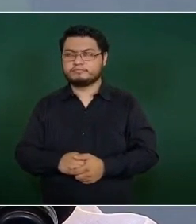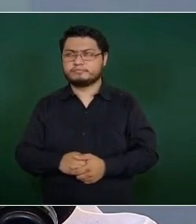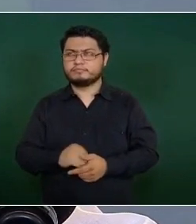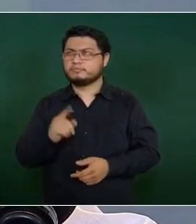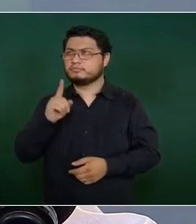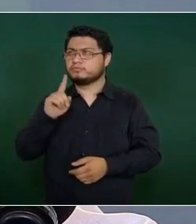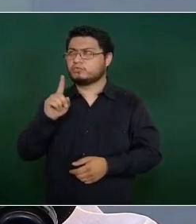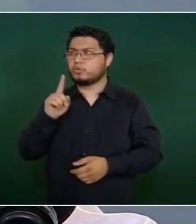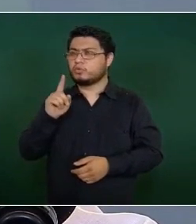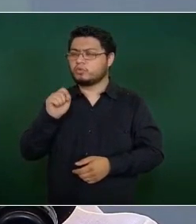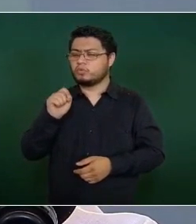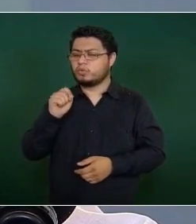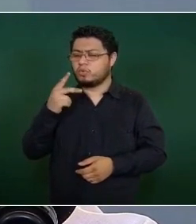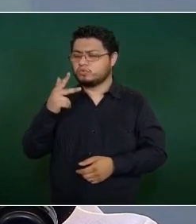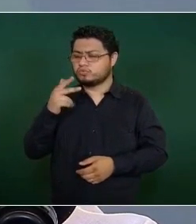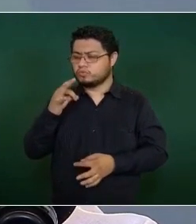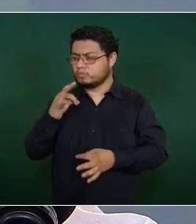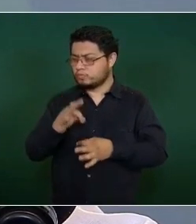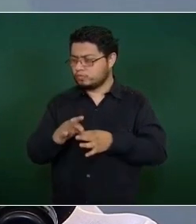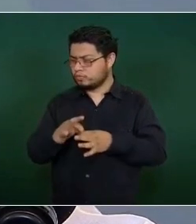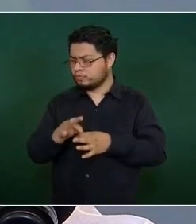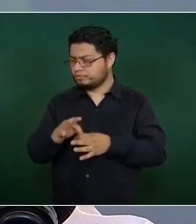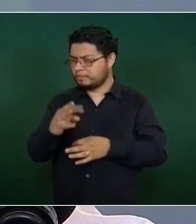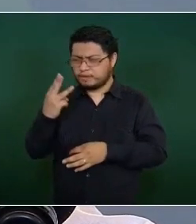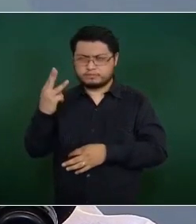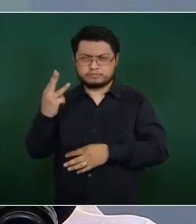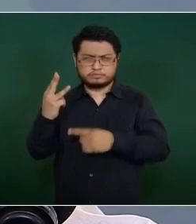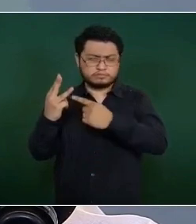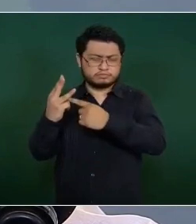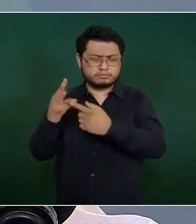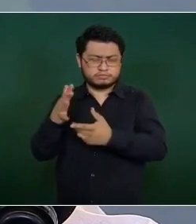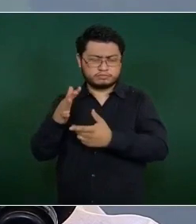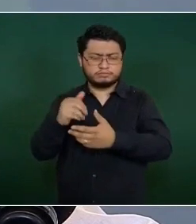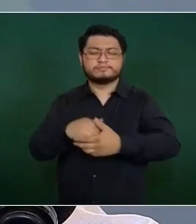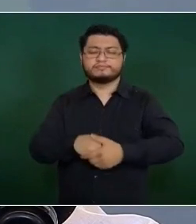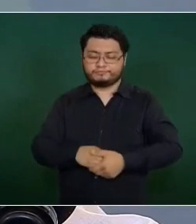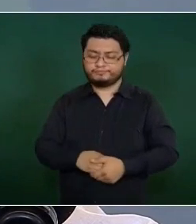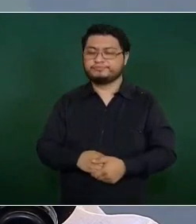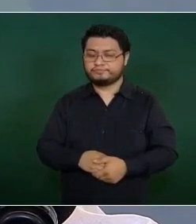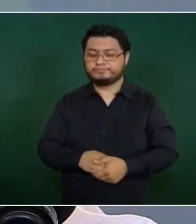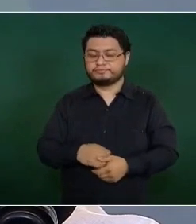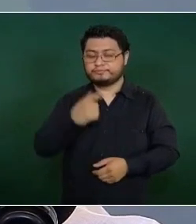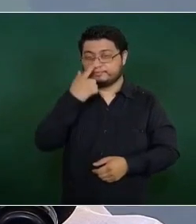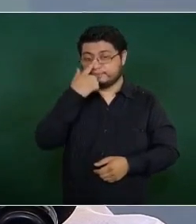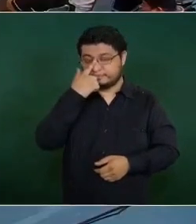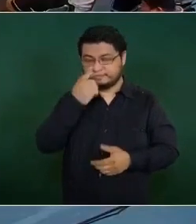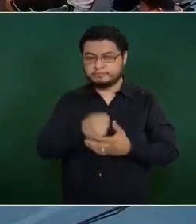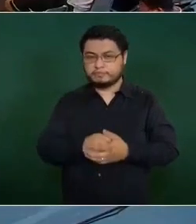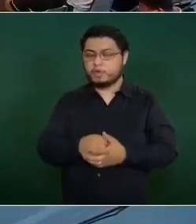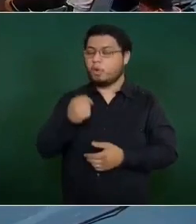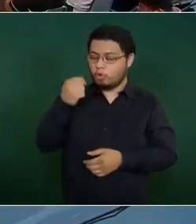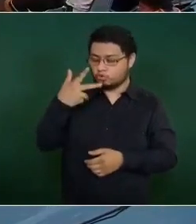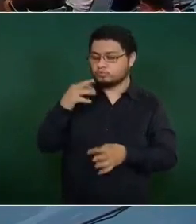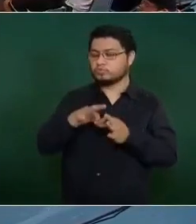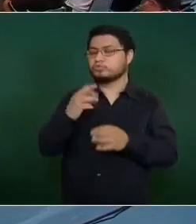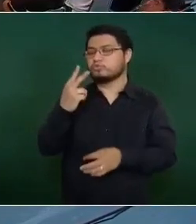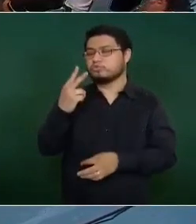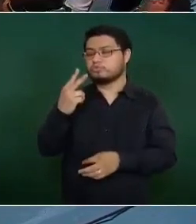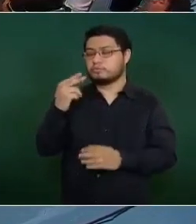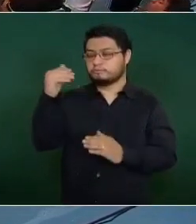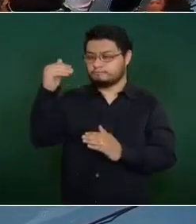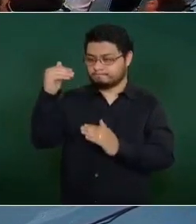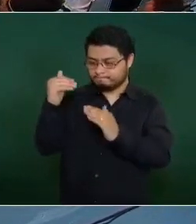8.3, 8.2 y